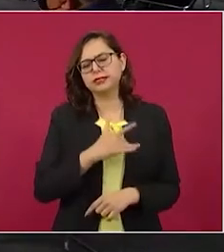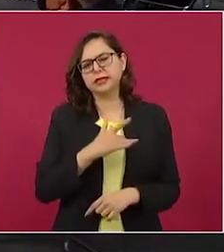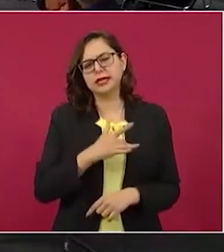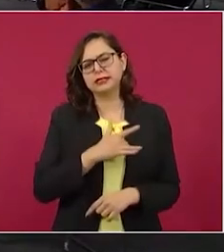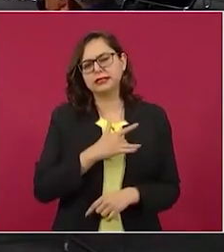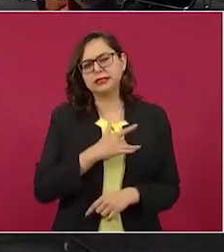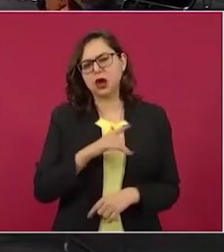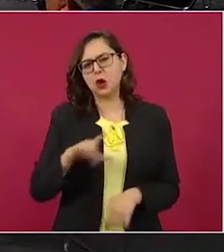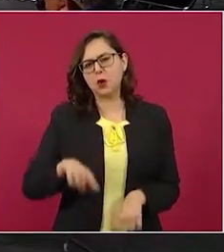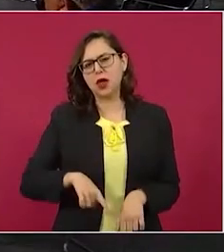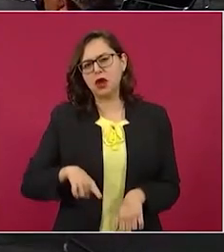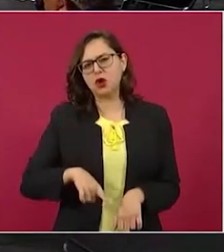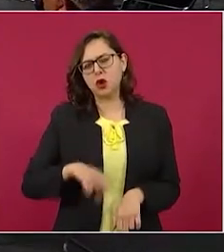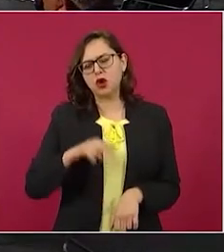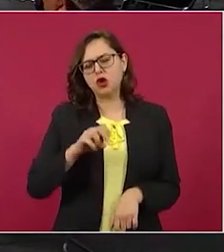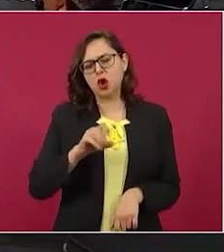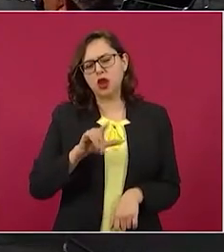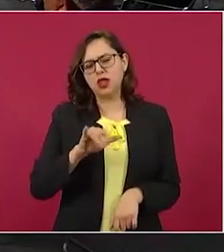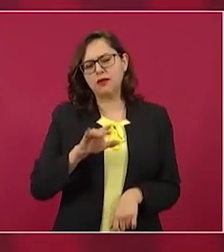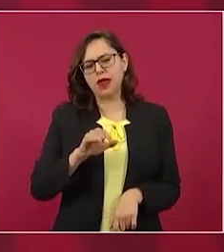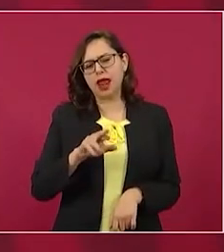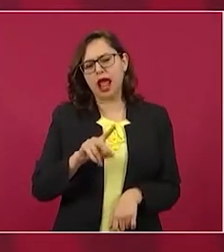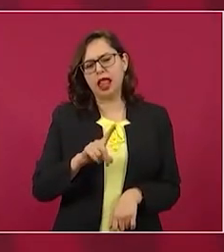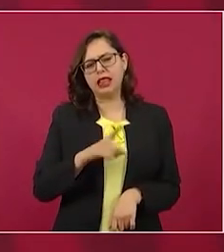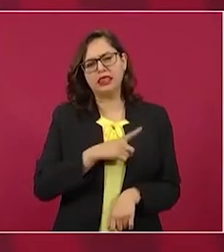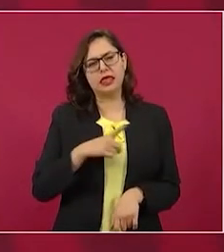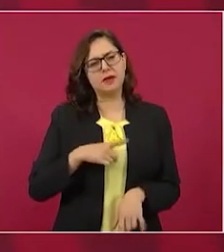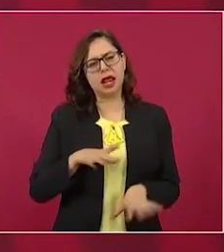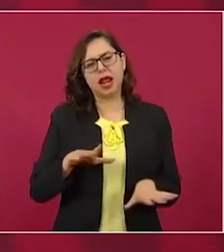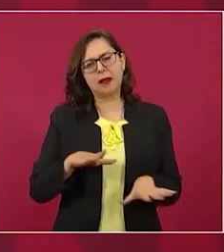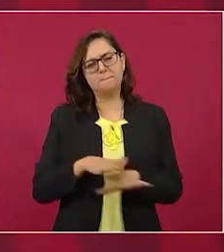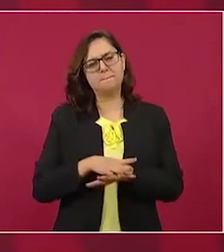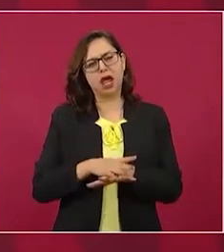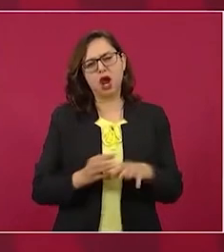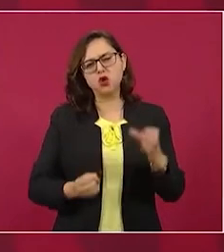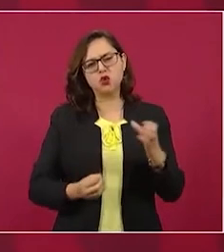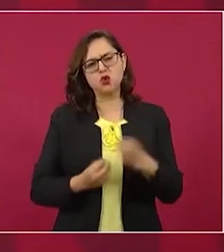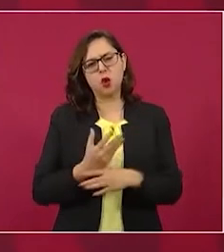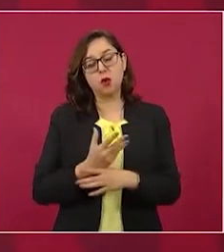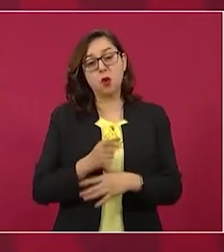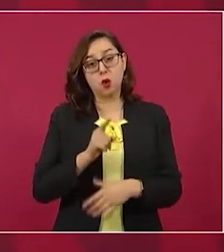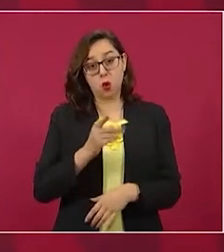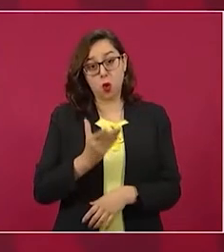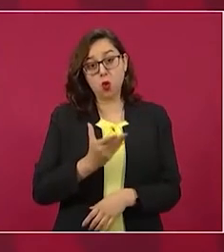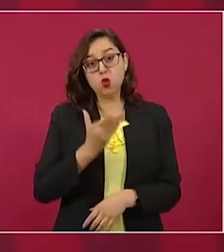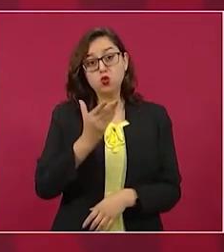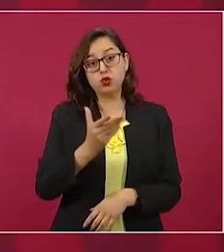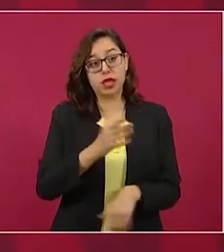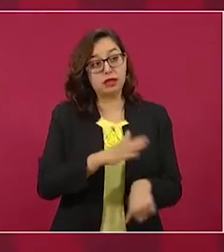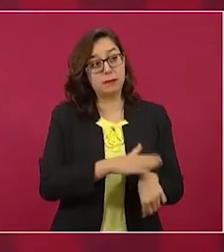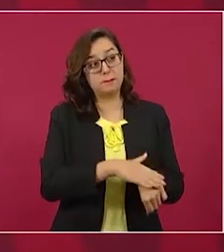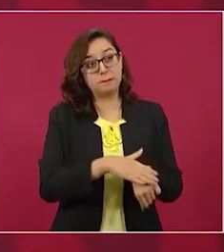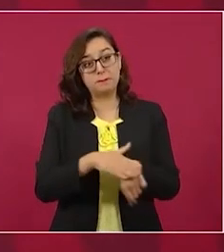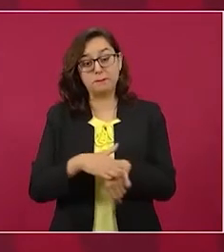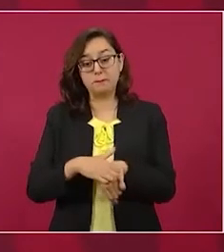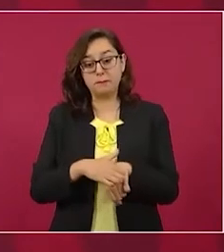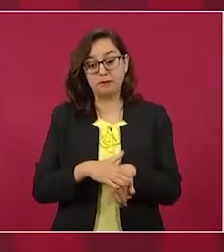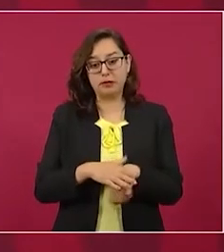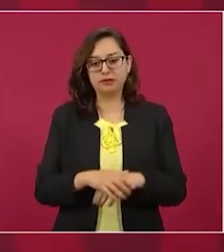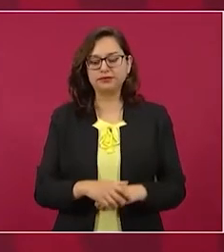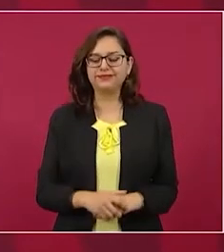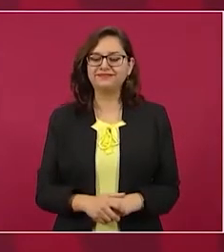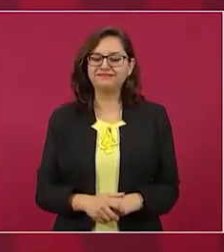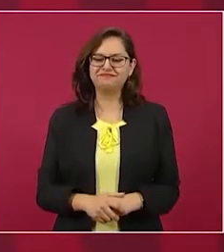modelo de bienestar? No, pero se están dando las cosas porque es evidente el